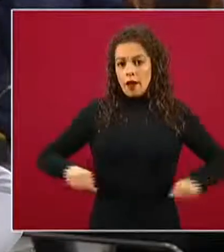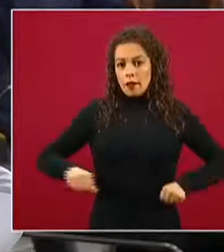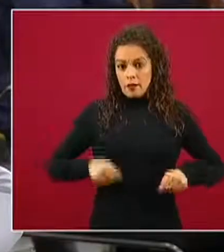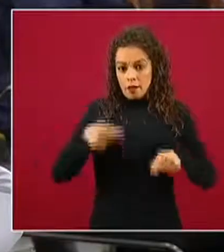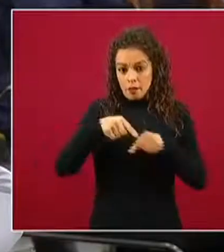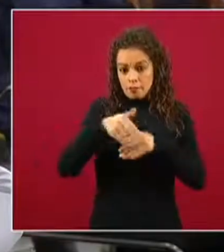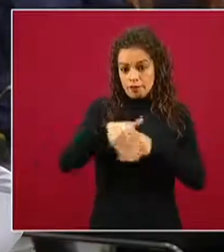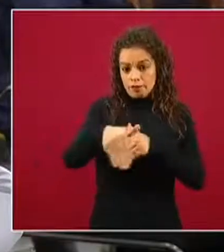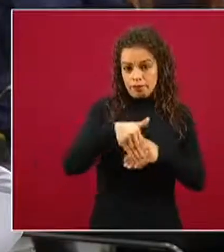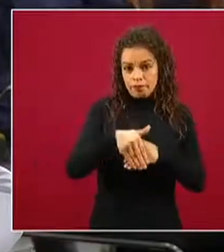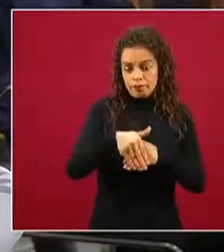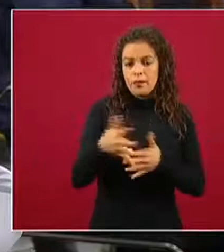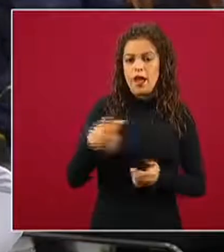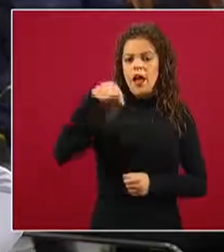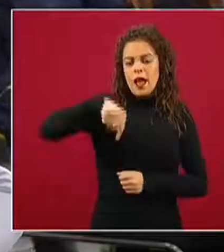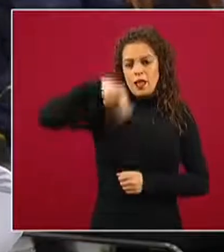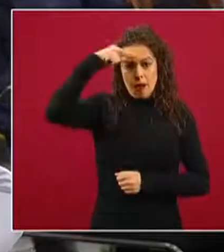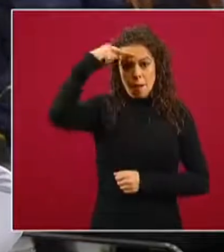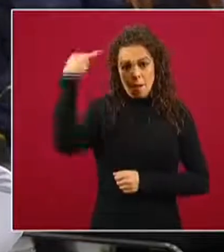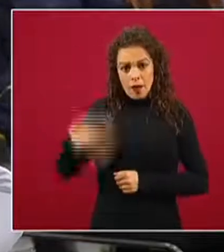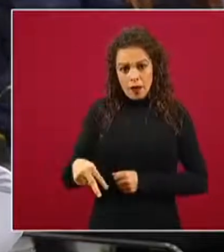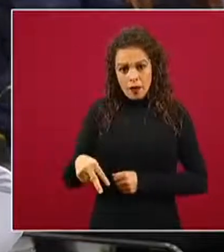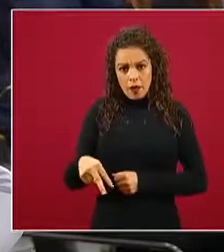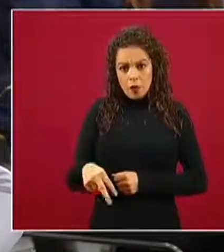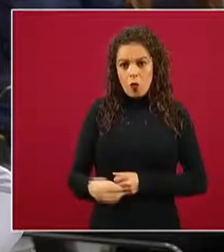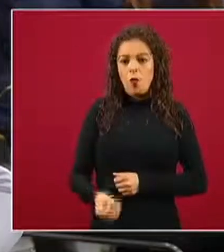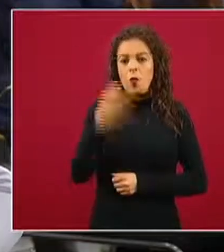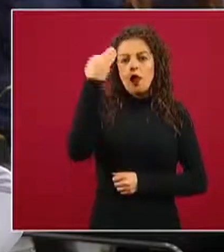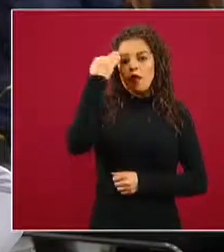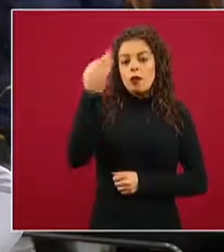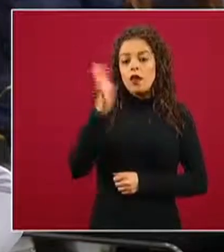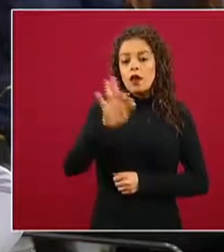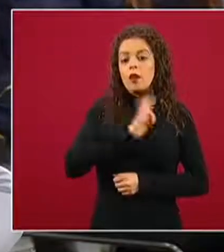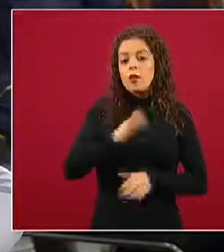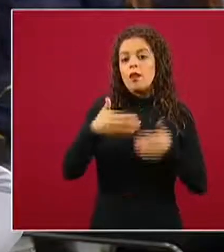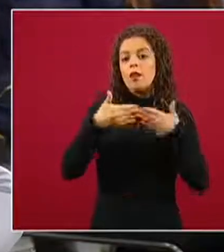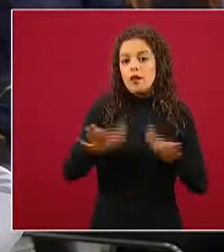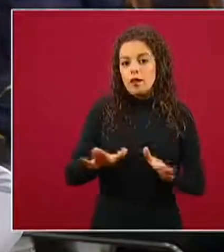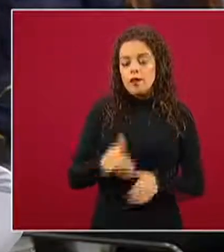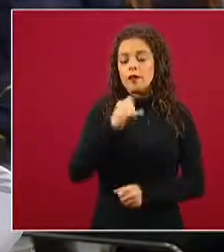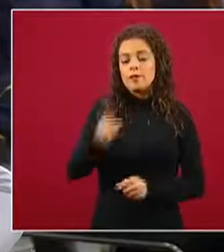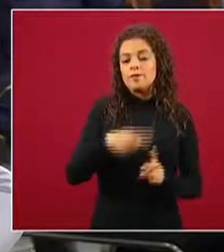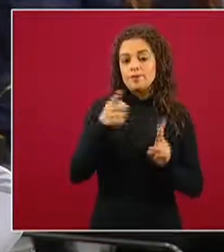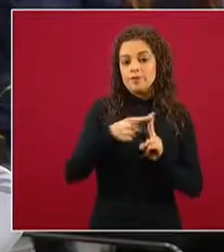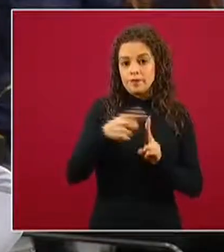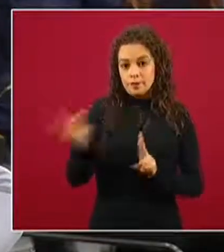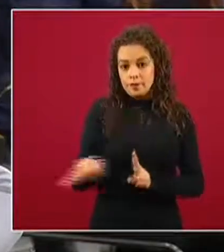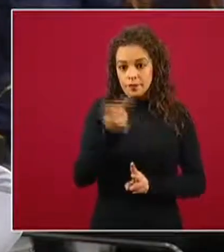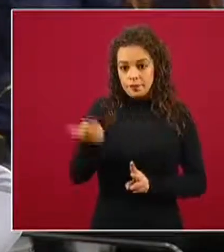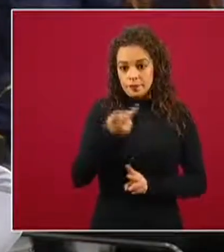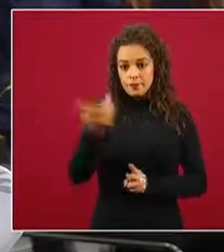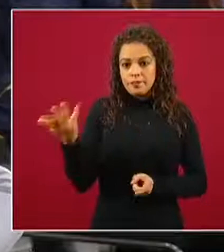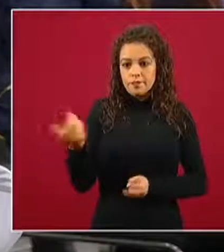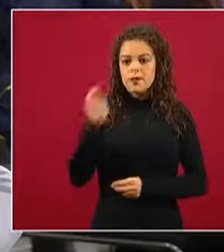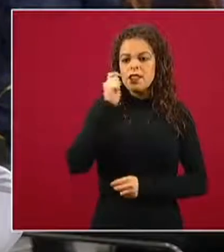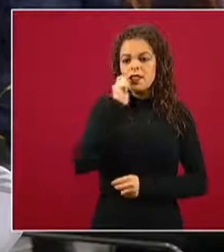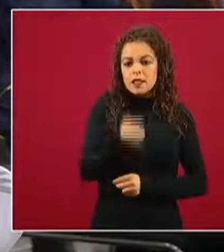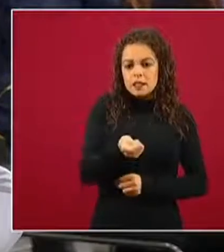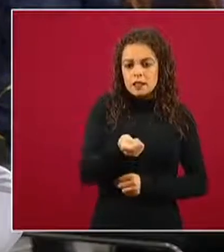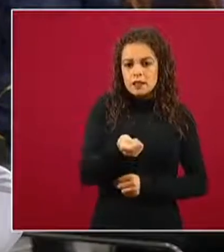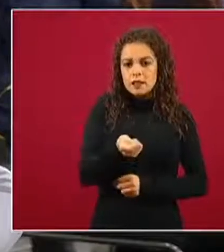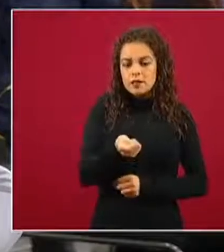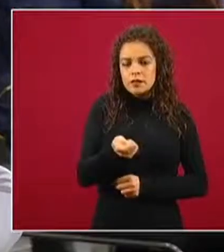cerca o qué tan lejos estamos de ese punto? En una segunda pregunta, me gustaría preguntarle qué condiciones o qué factores deberían de darse